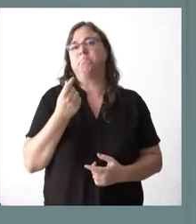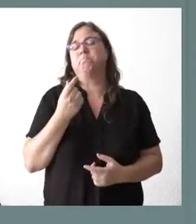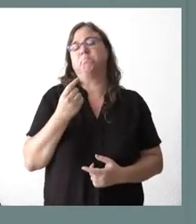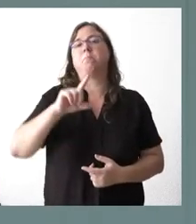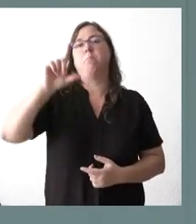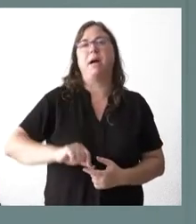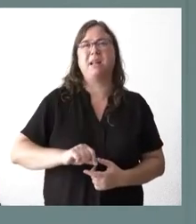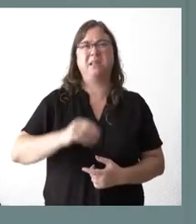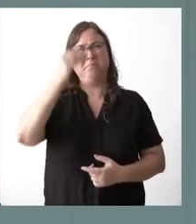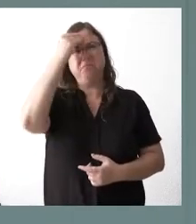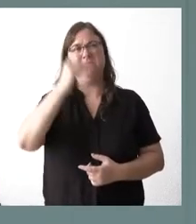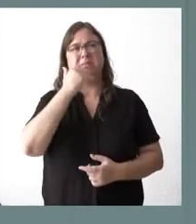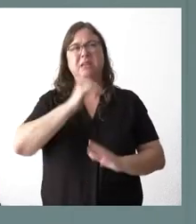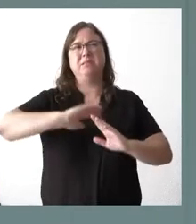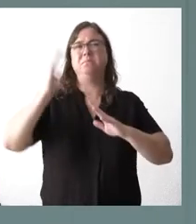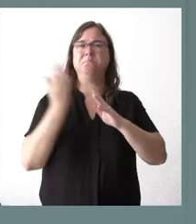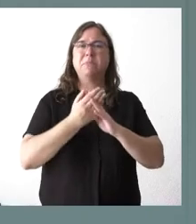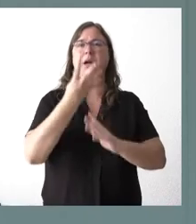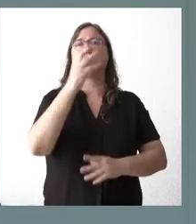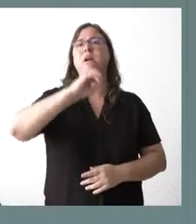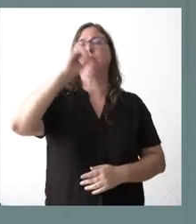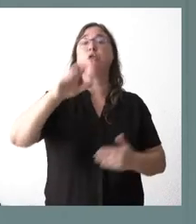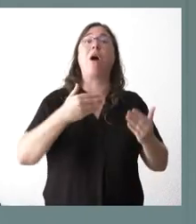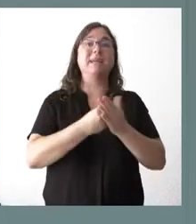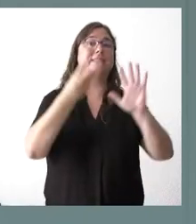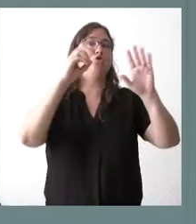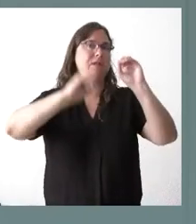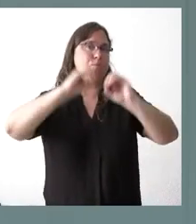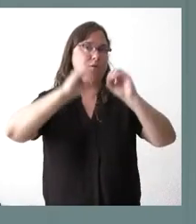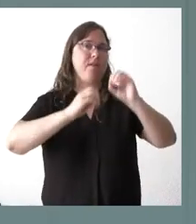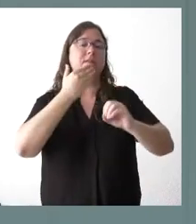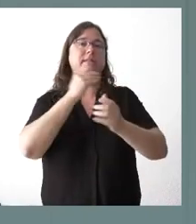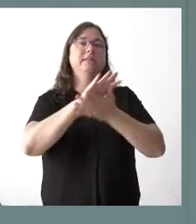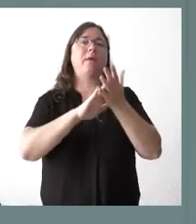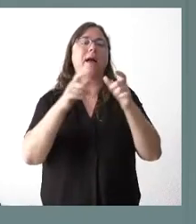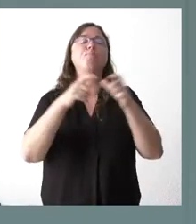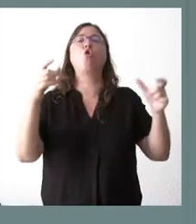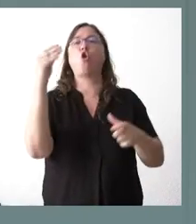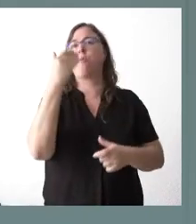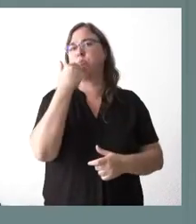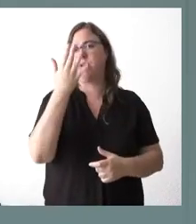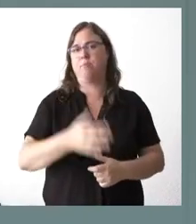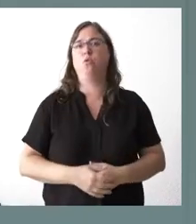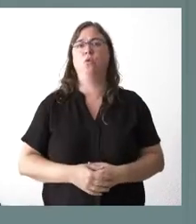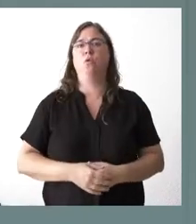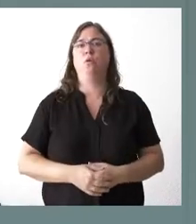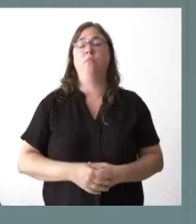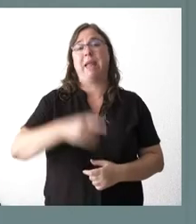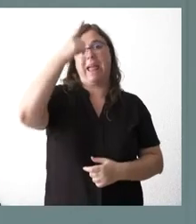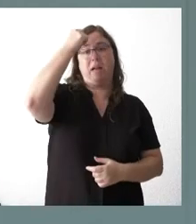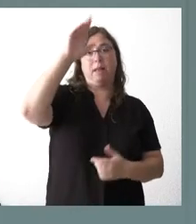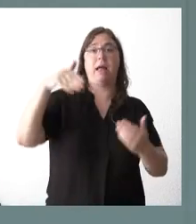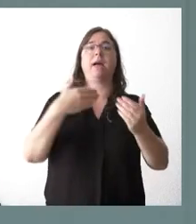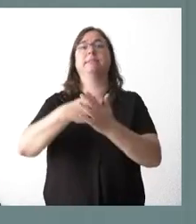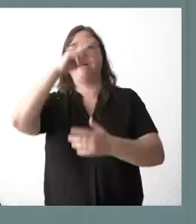Creo que los ahorros van en el entorno del 40%, pero llegan al 80% en algún caso cuando hablamos de un bono de transporte joven entre Ávila y